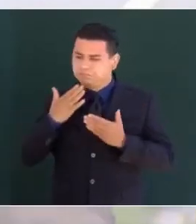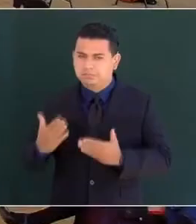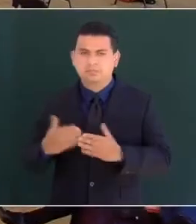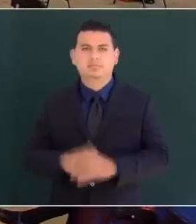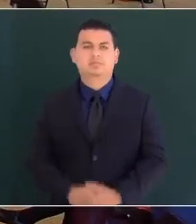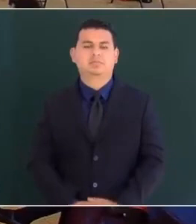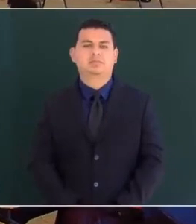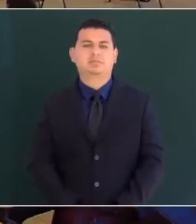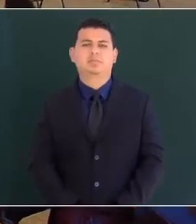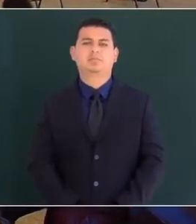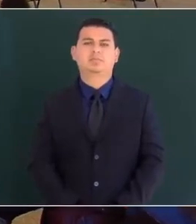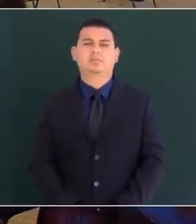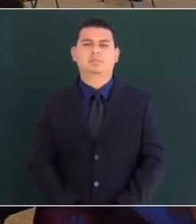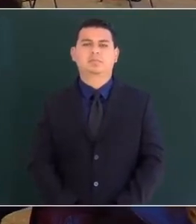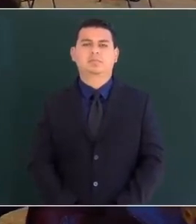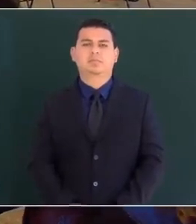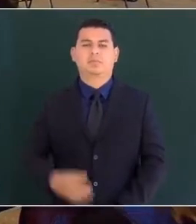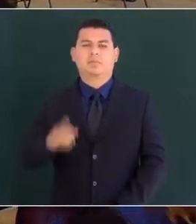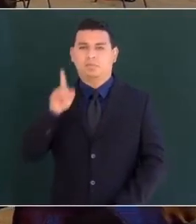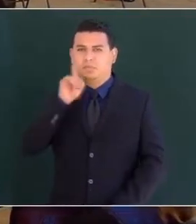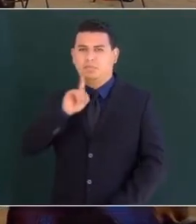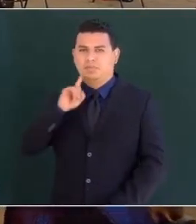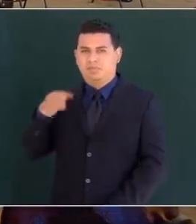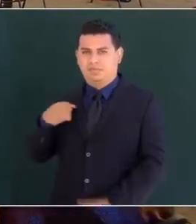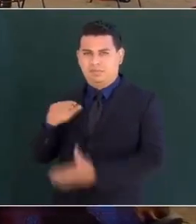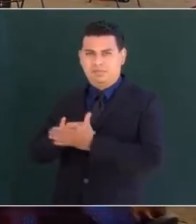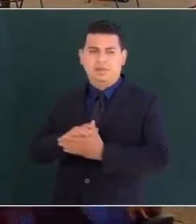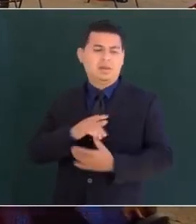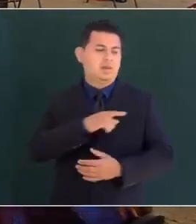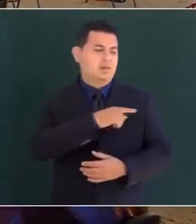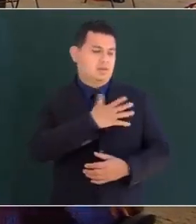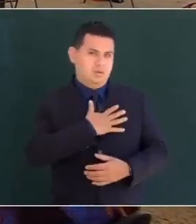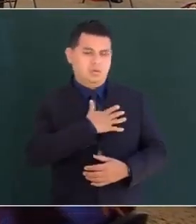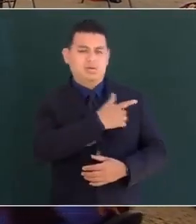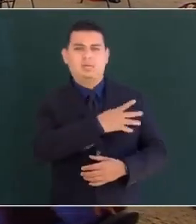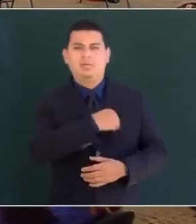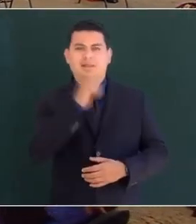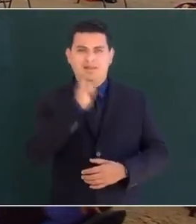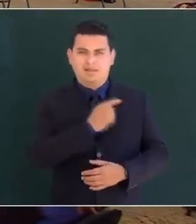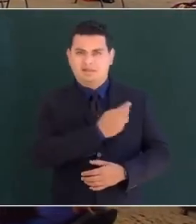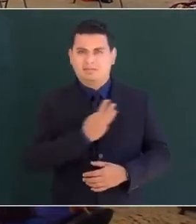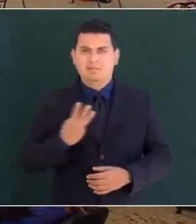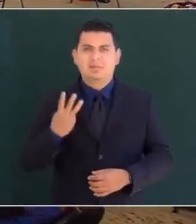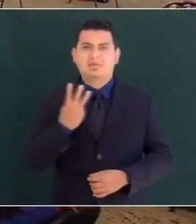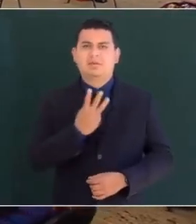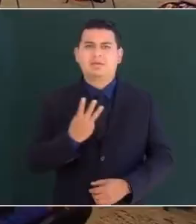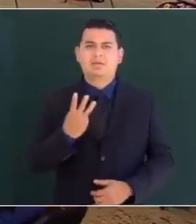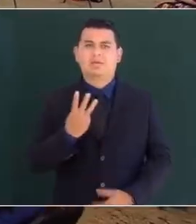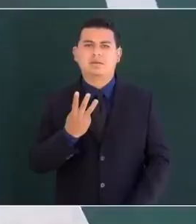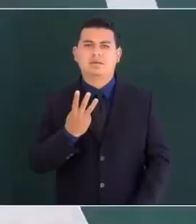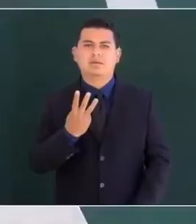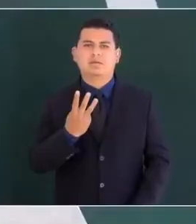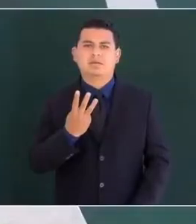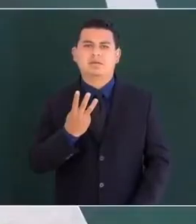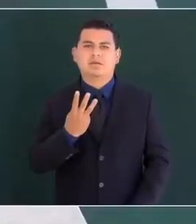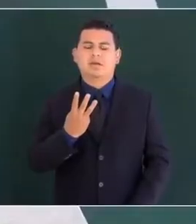esposa, Andrea y yo y nuestra hija, tenemos el honor de compartir